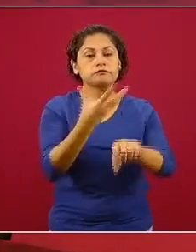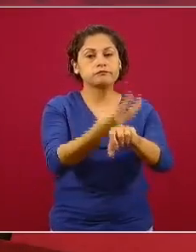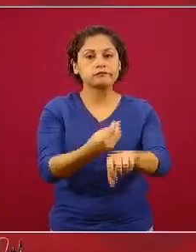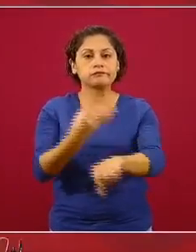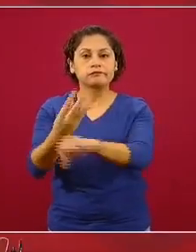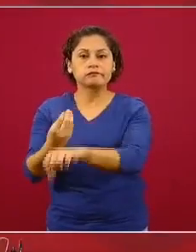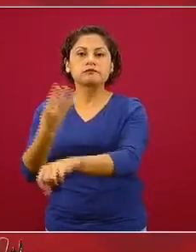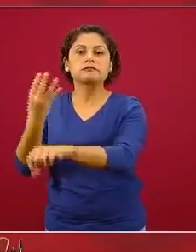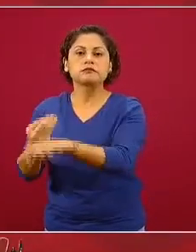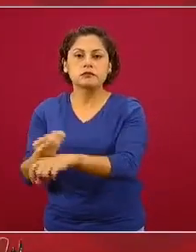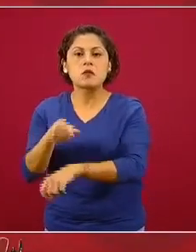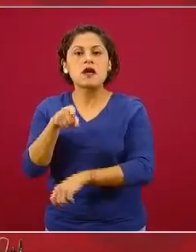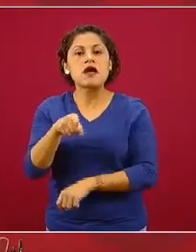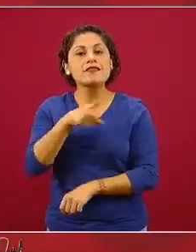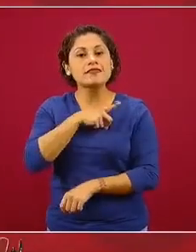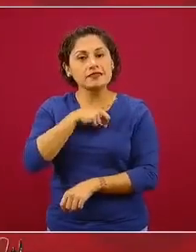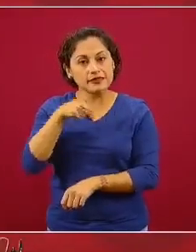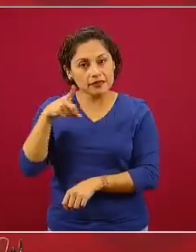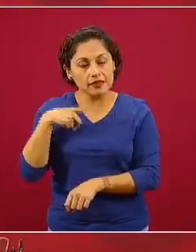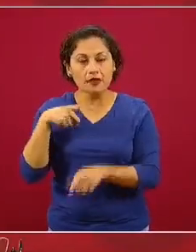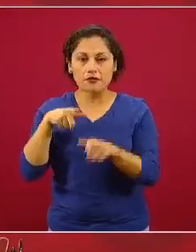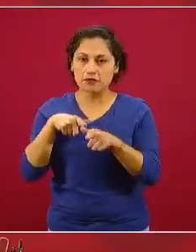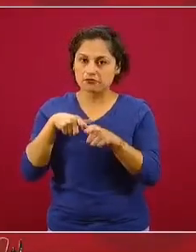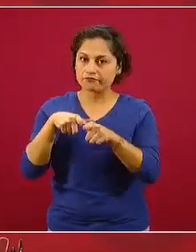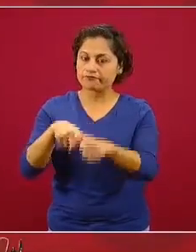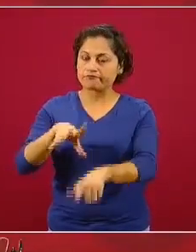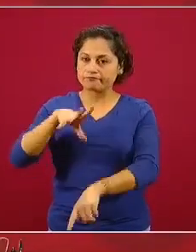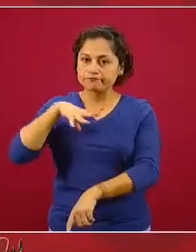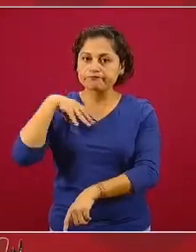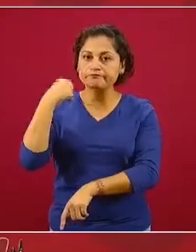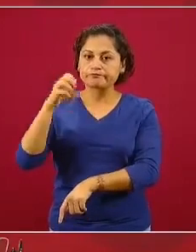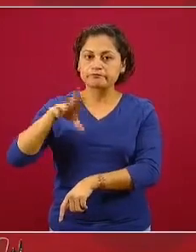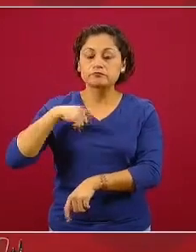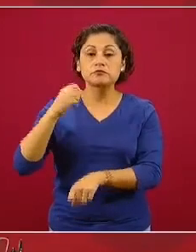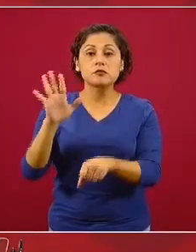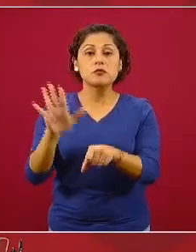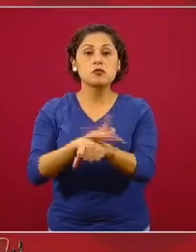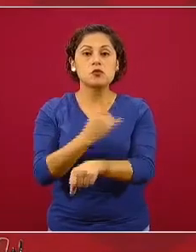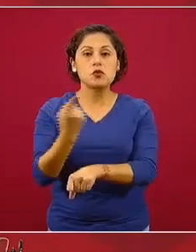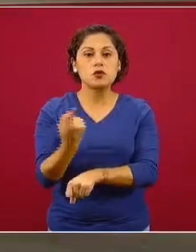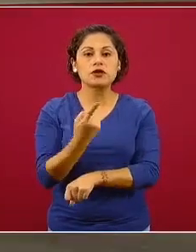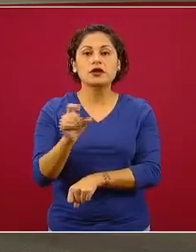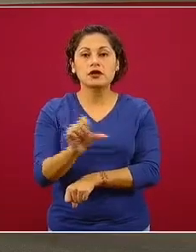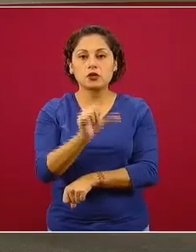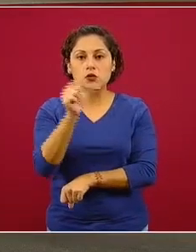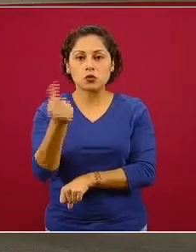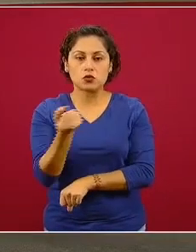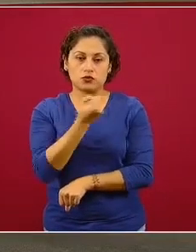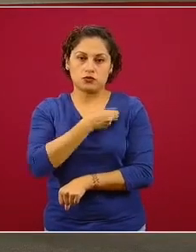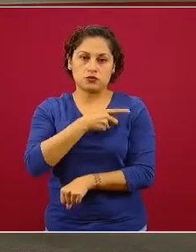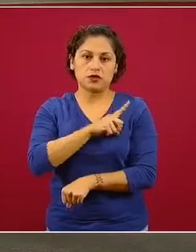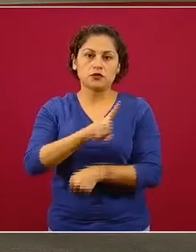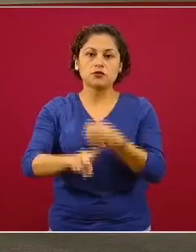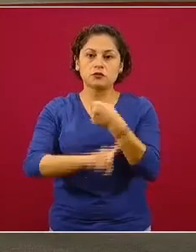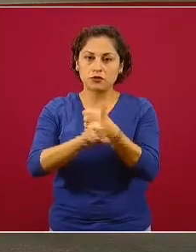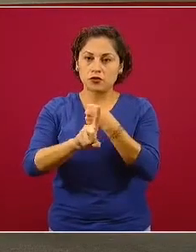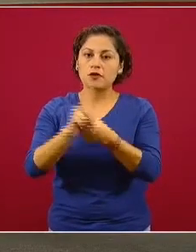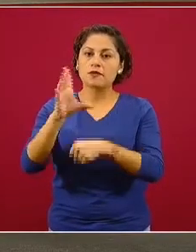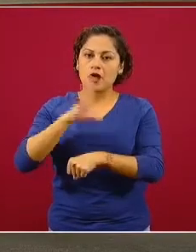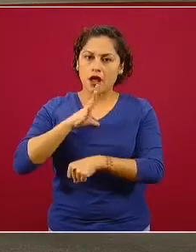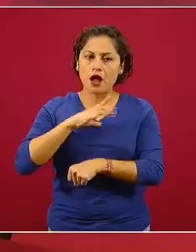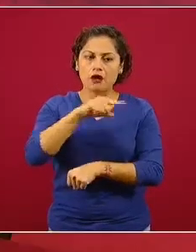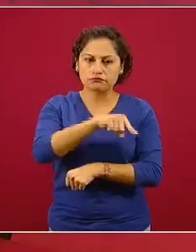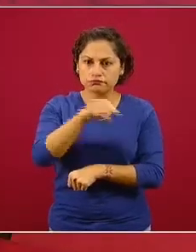haya una continuidad de operaciones para atender los otros problemas de salud y todo esto lo estamos